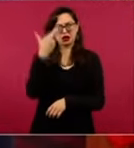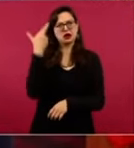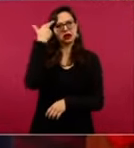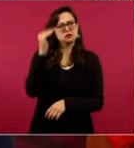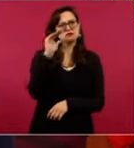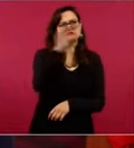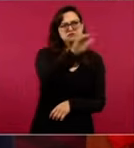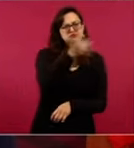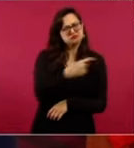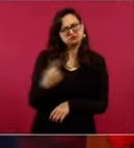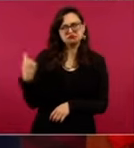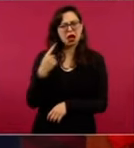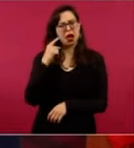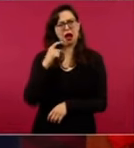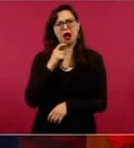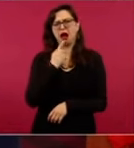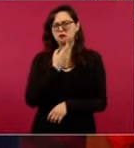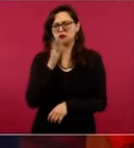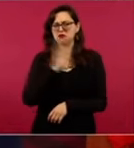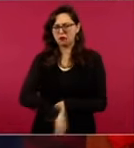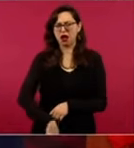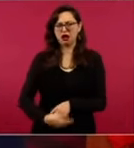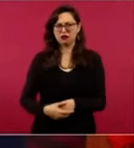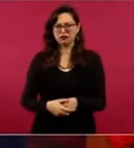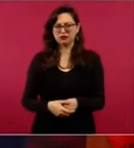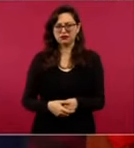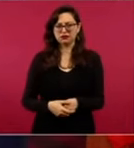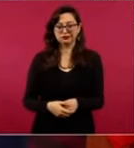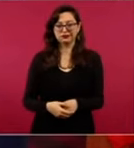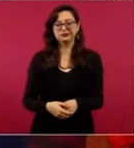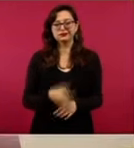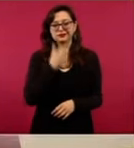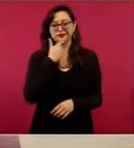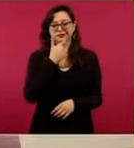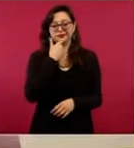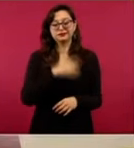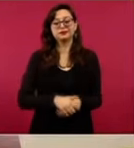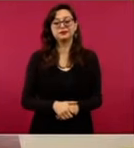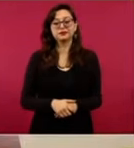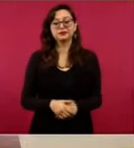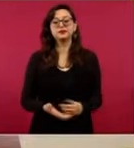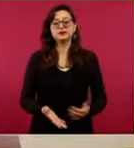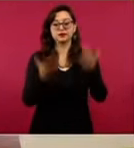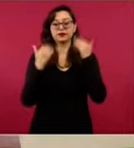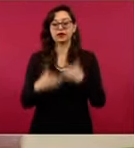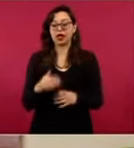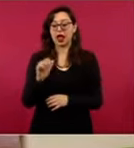Amparo Casar, asesora en gobernación